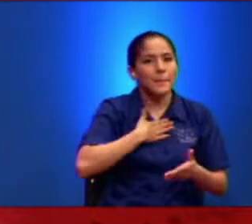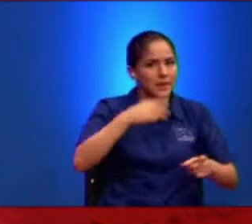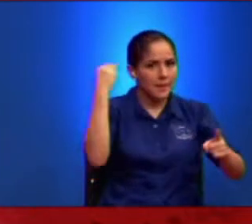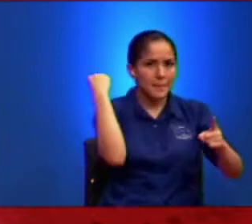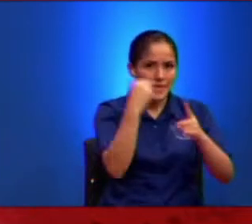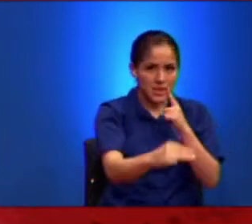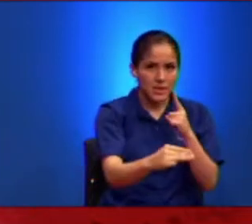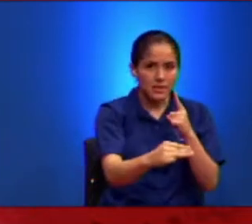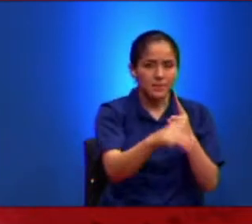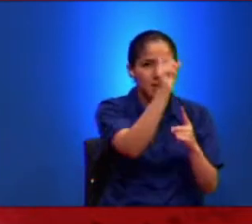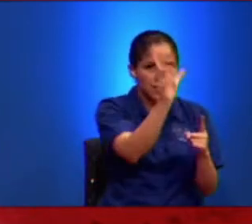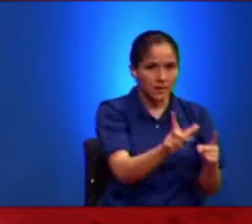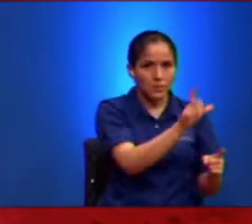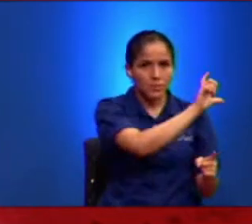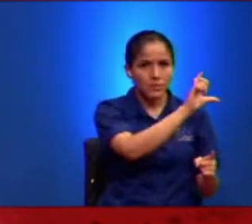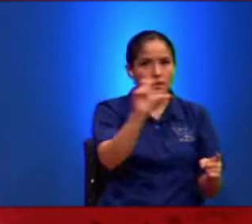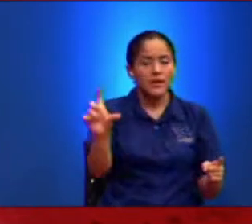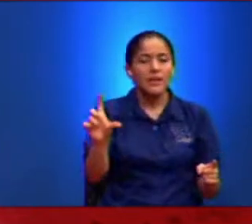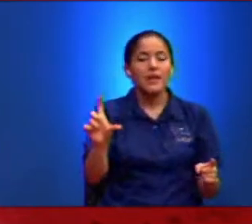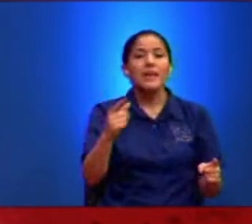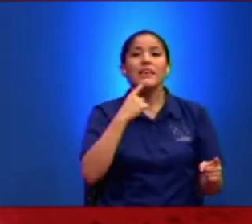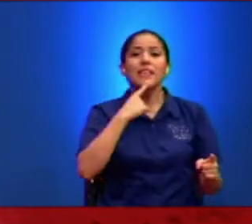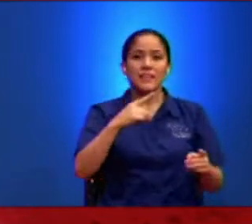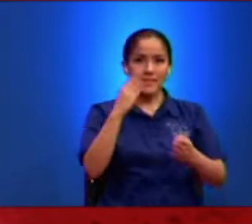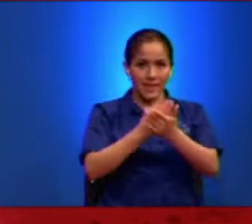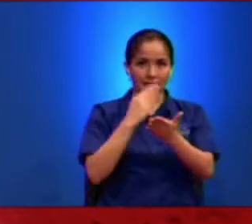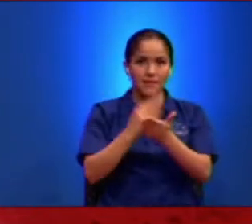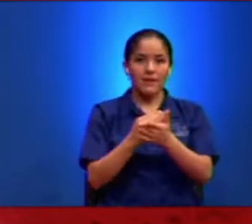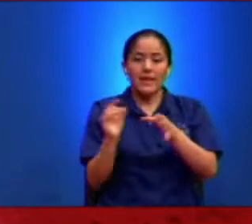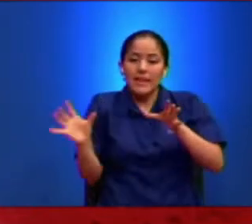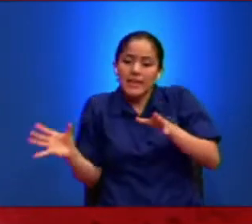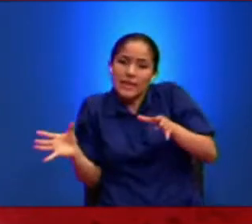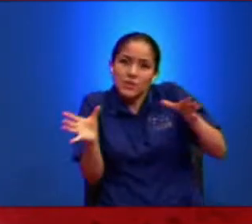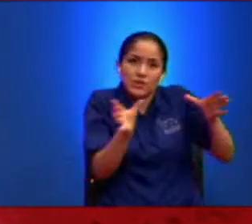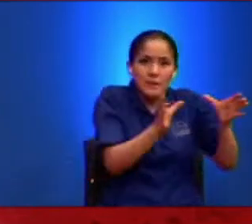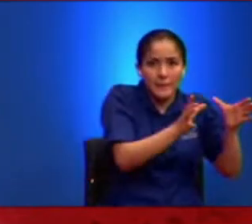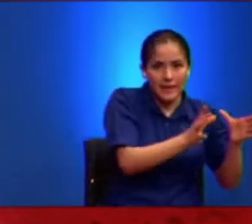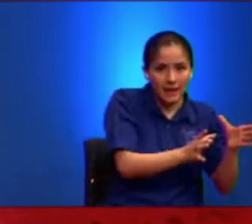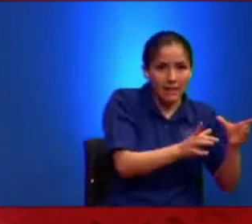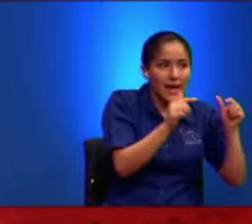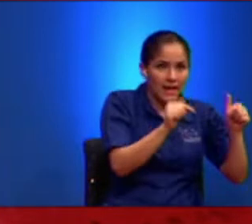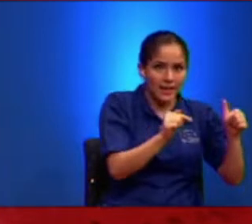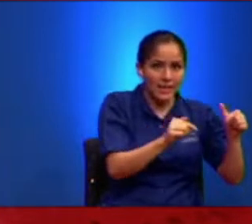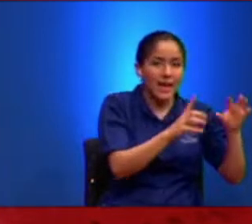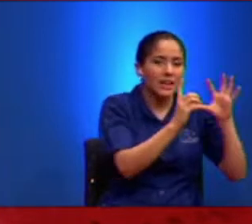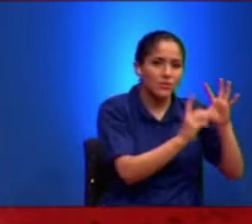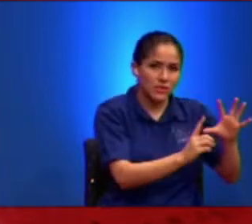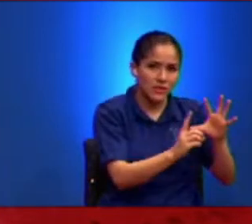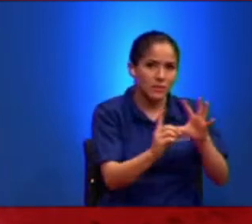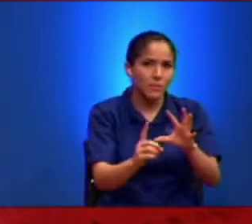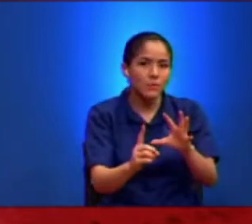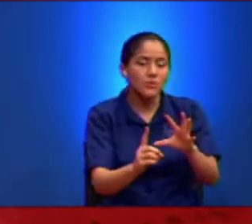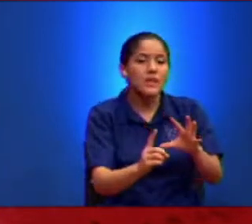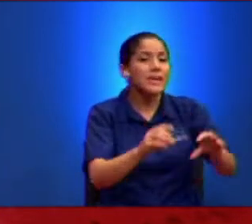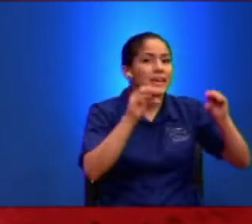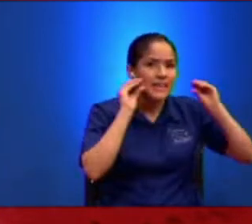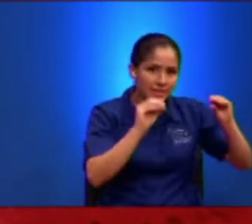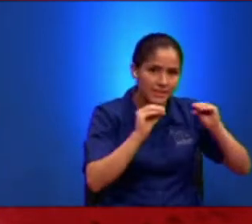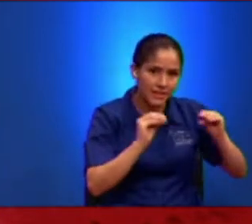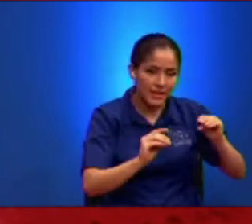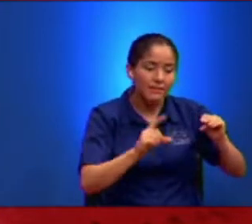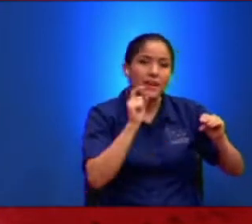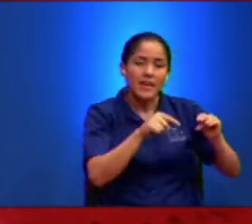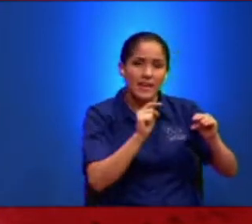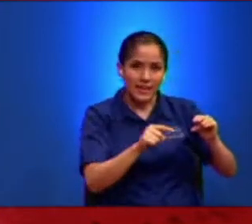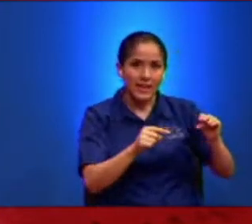Y dice la Biblia Que Que los llevaba aparte Y les enseñaba Que él iba a ser